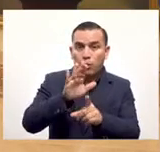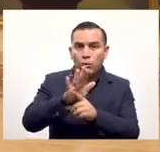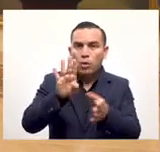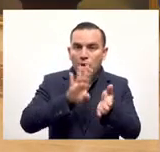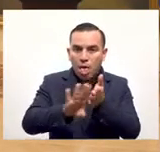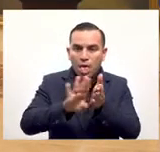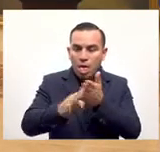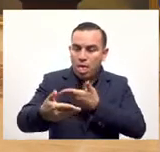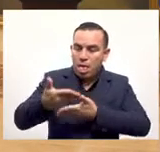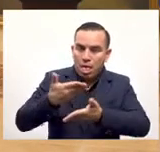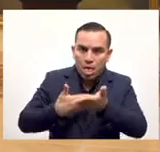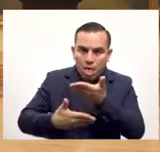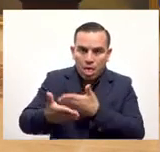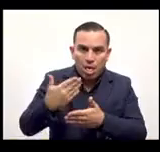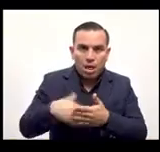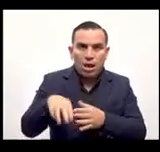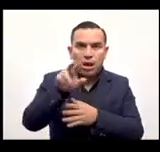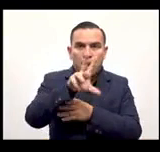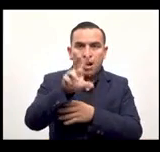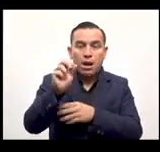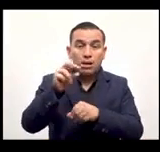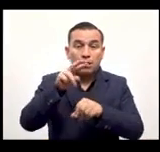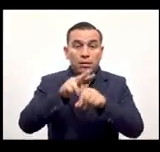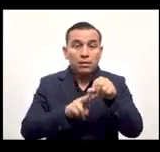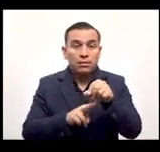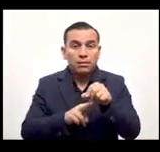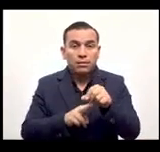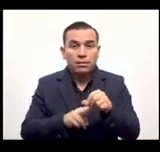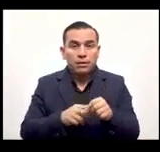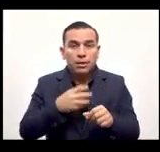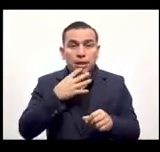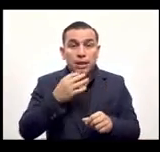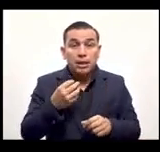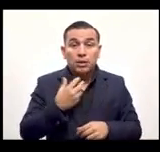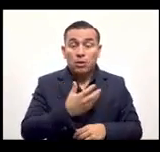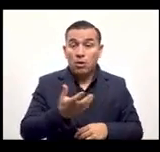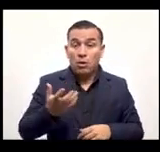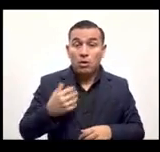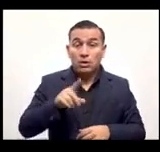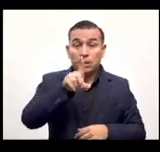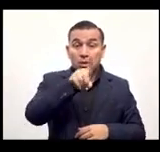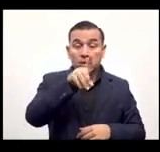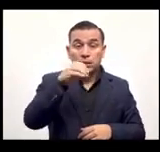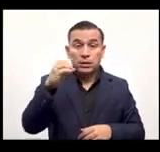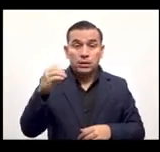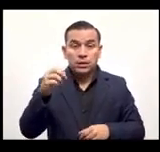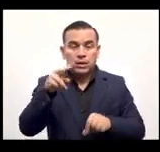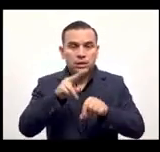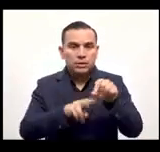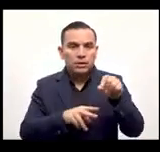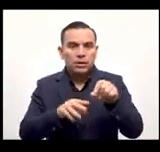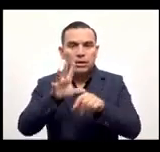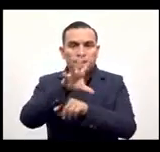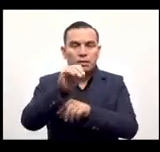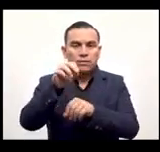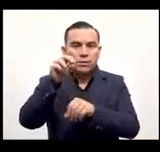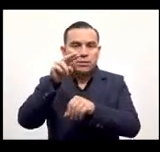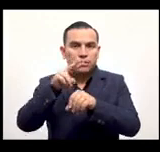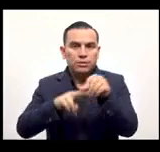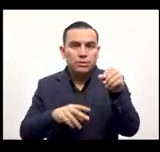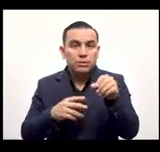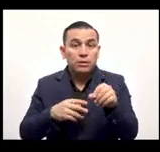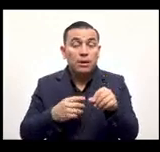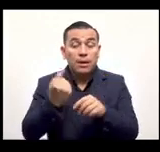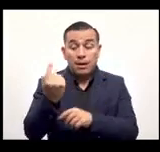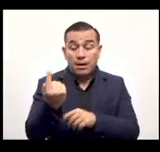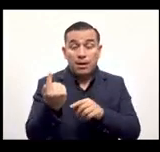de los pagos y lo que ha recibido ahí están los 30 dólares de recompensa están los 100 dólares del depósito y los 50